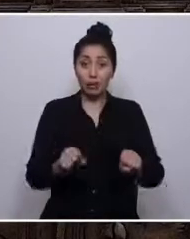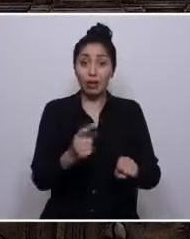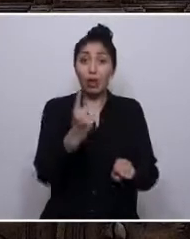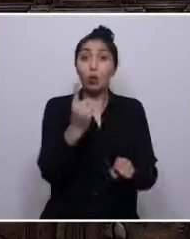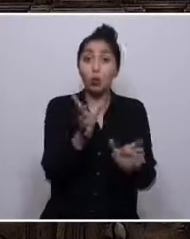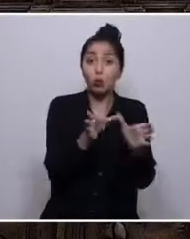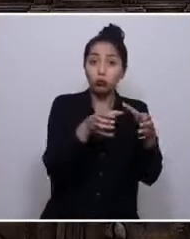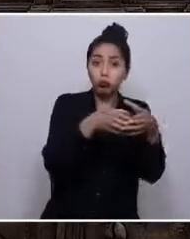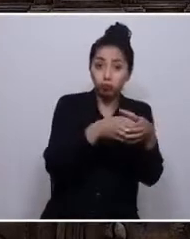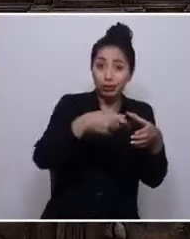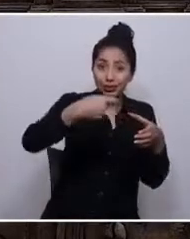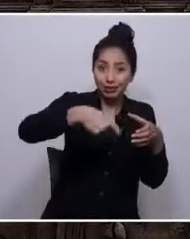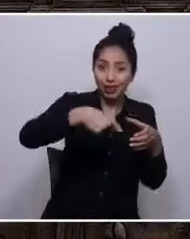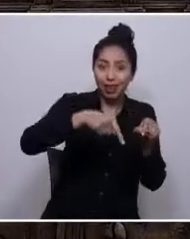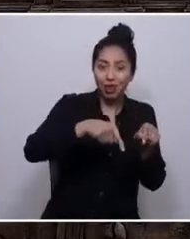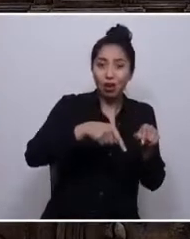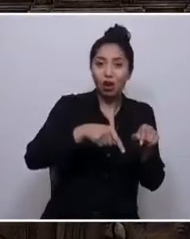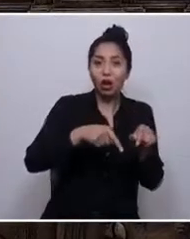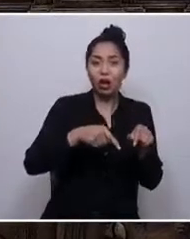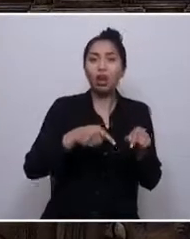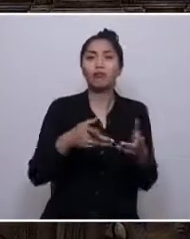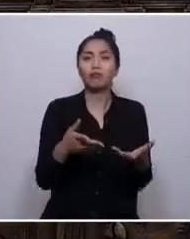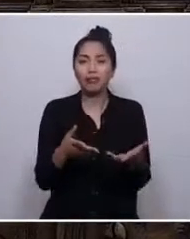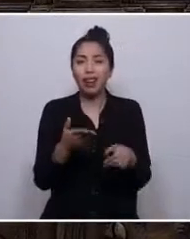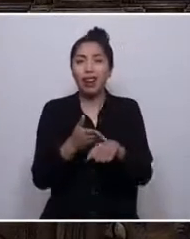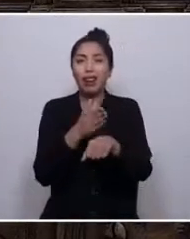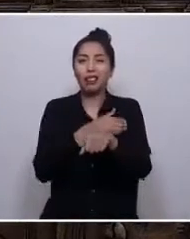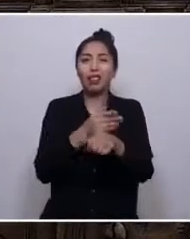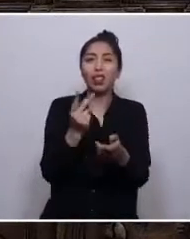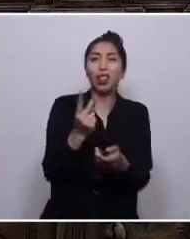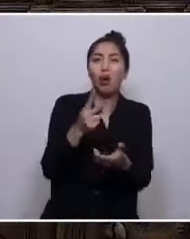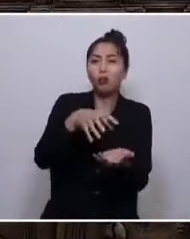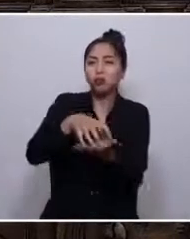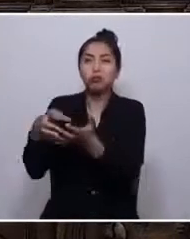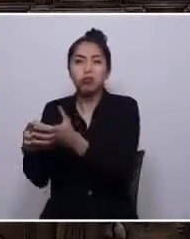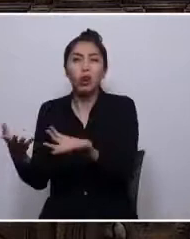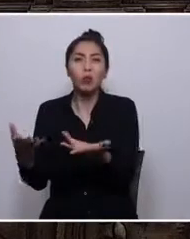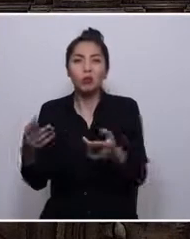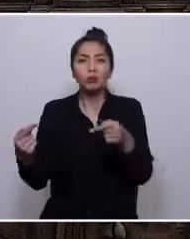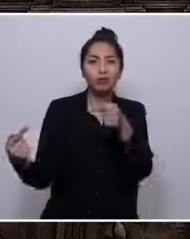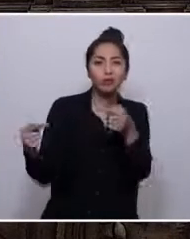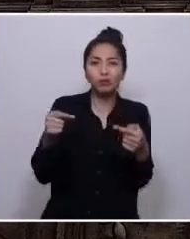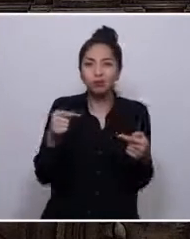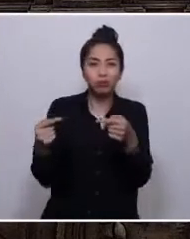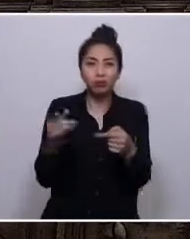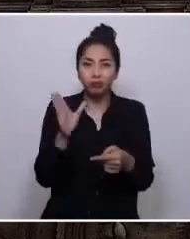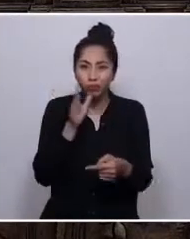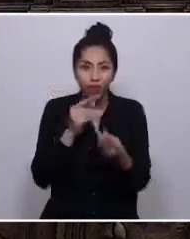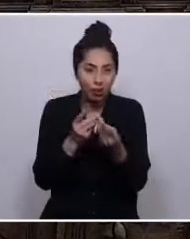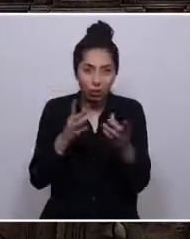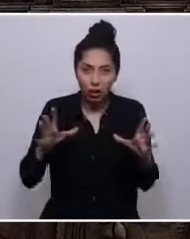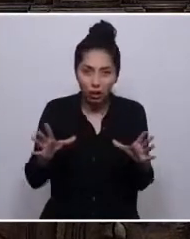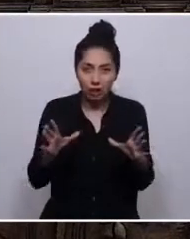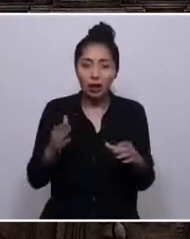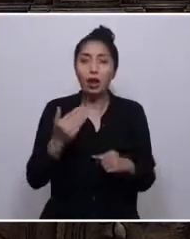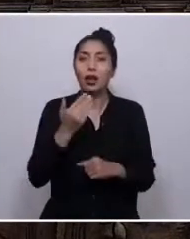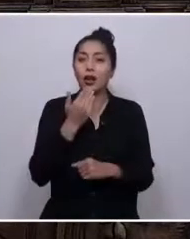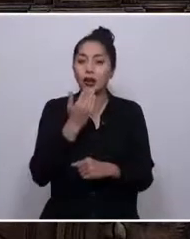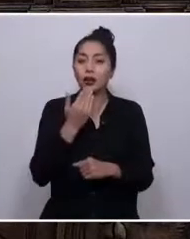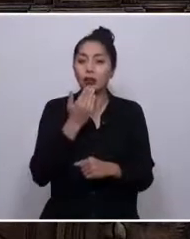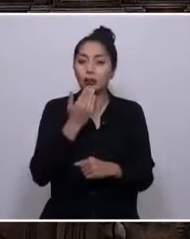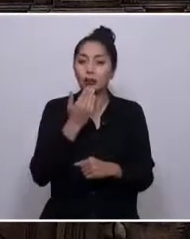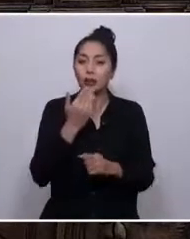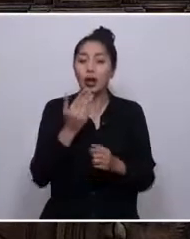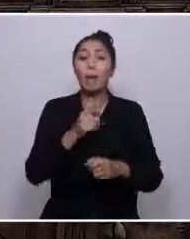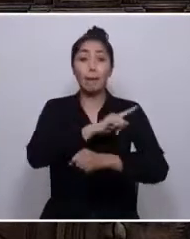negociaciones eternas que entraba en el debate democrático, en el marco de un equilibrio en que se distribuyan y se den adecuados contrapesos